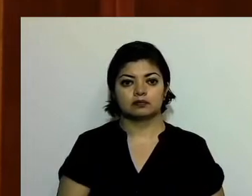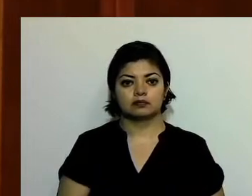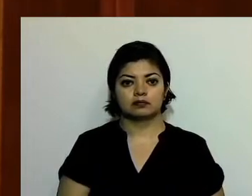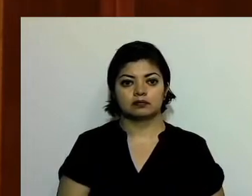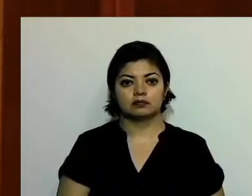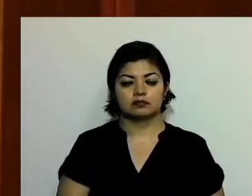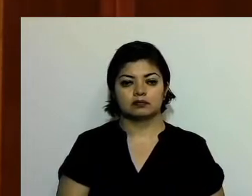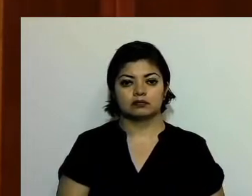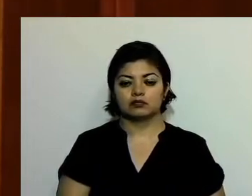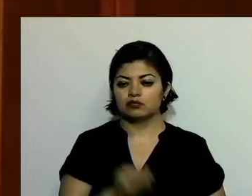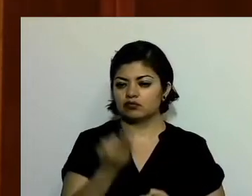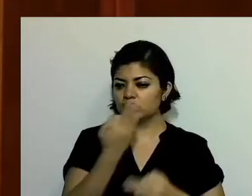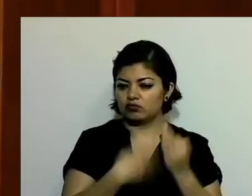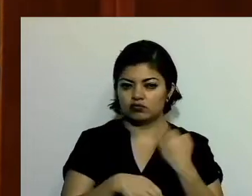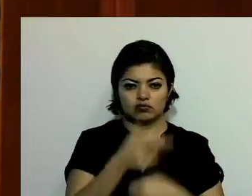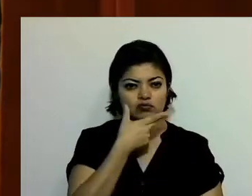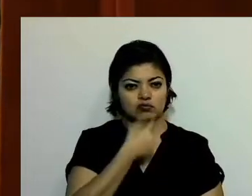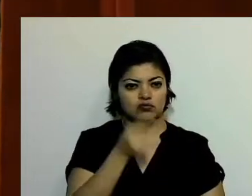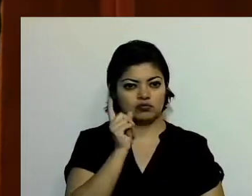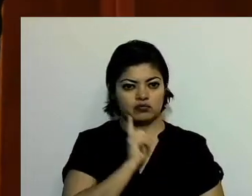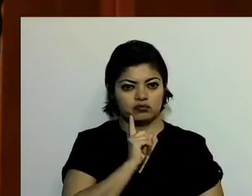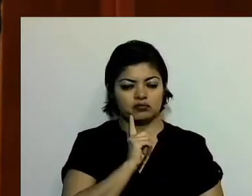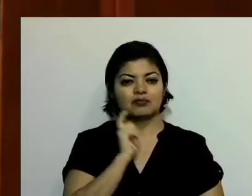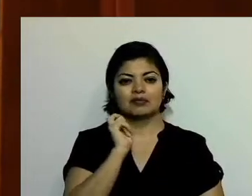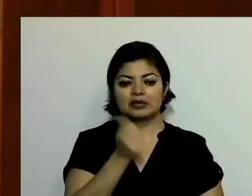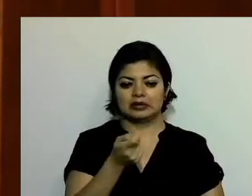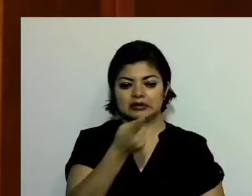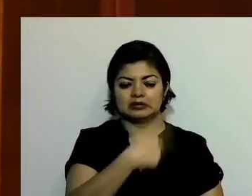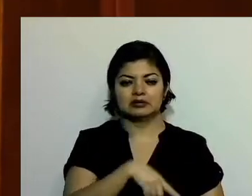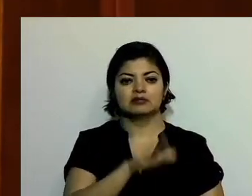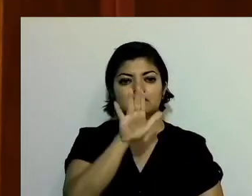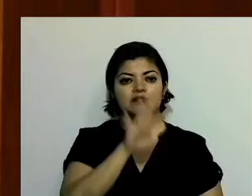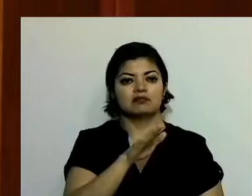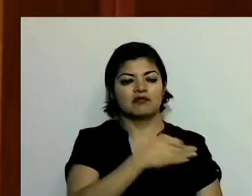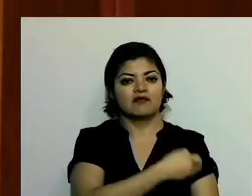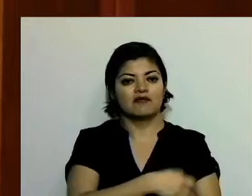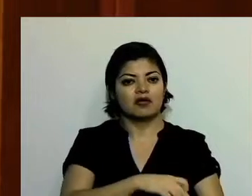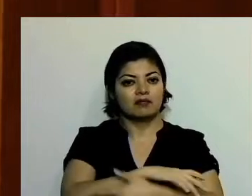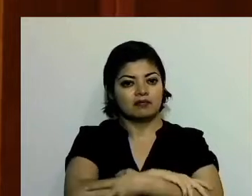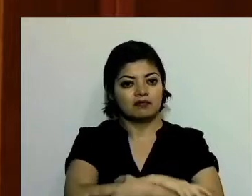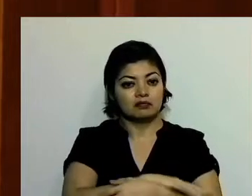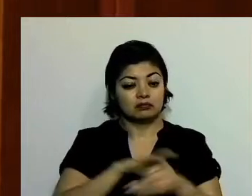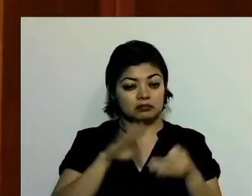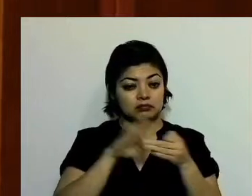Todas y todos. Somos una gran familia de cerca de dos mil